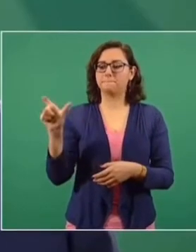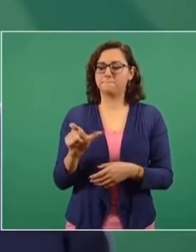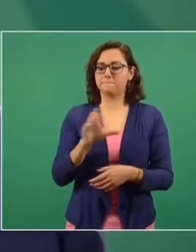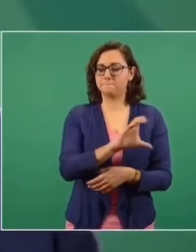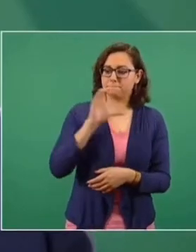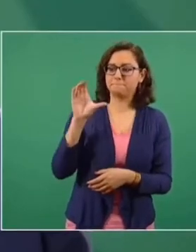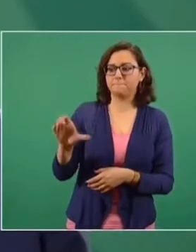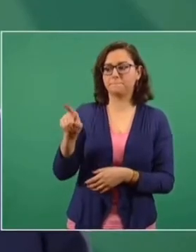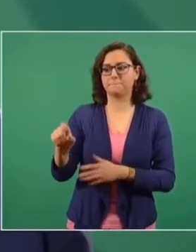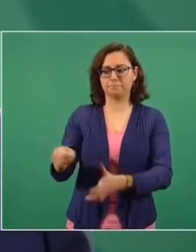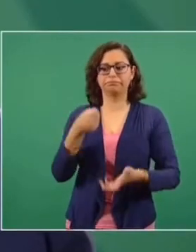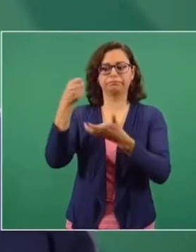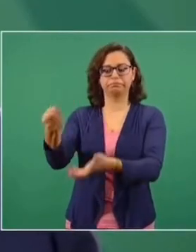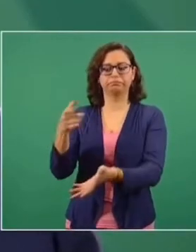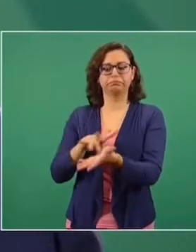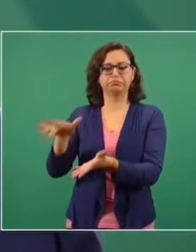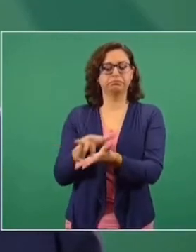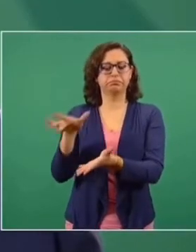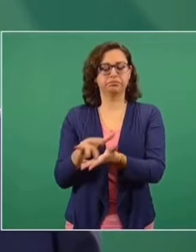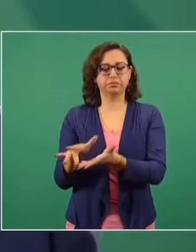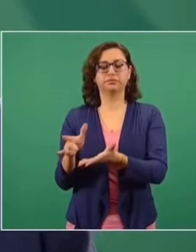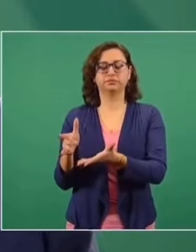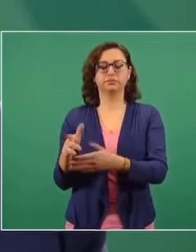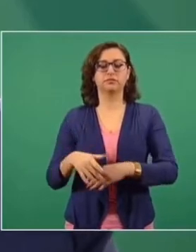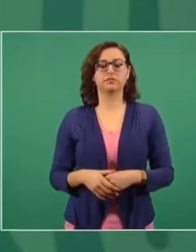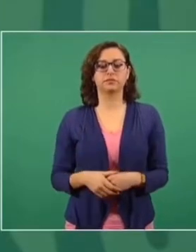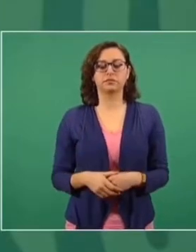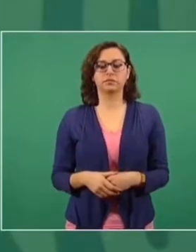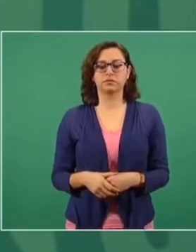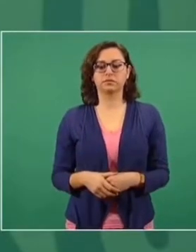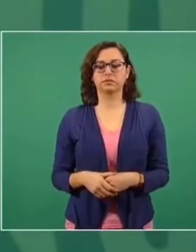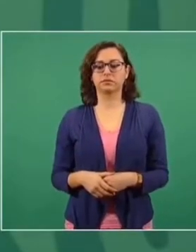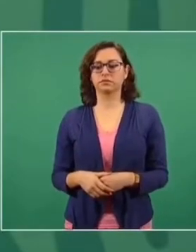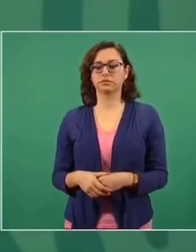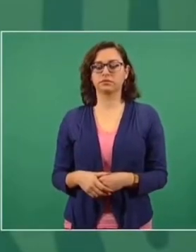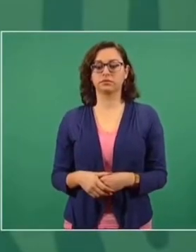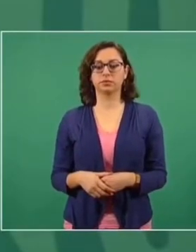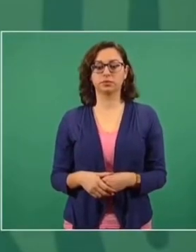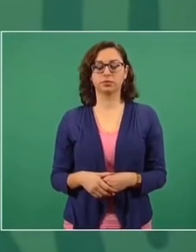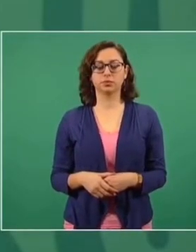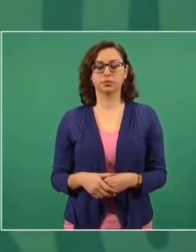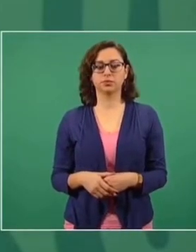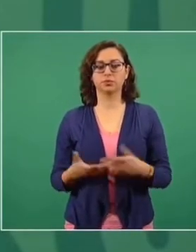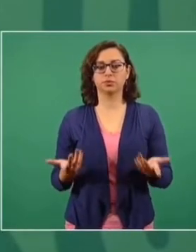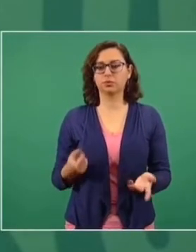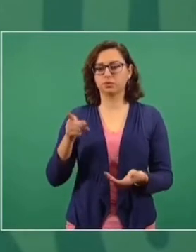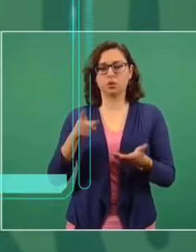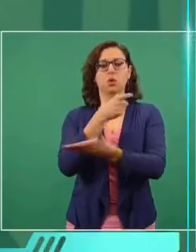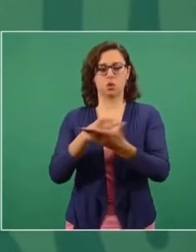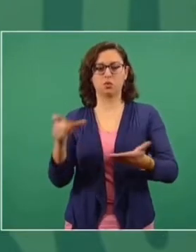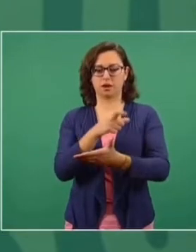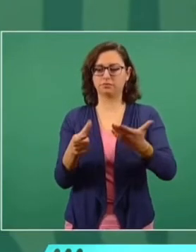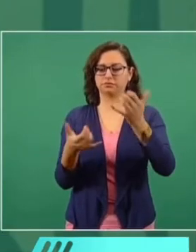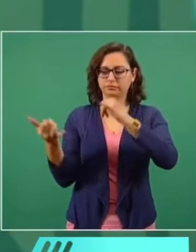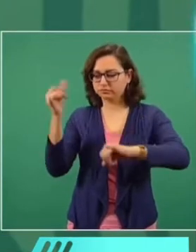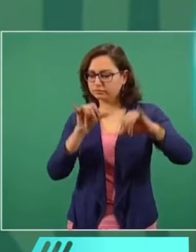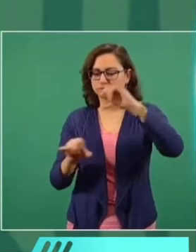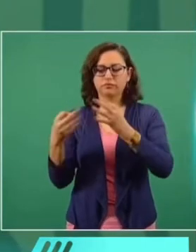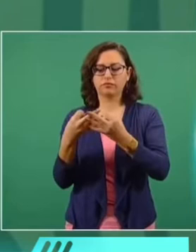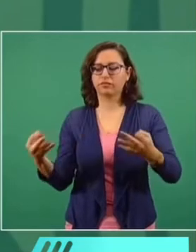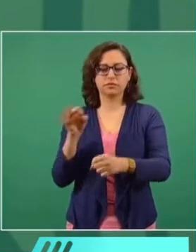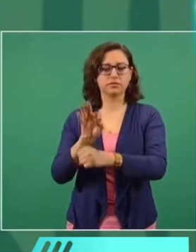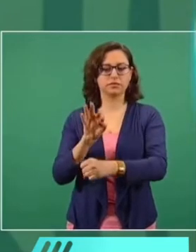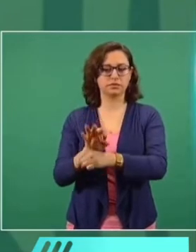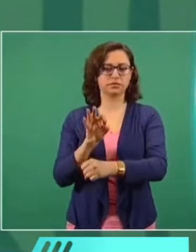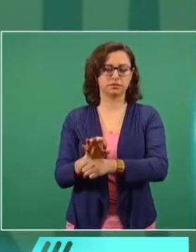lo invierta. La recomendación es que se destine a fertilizantes que se